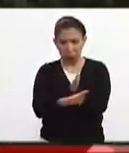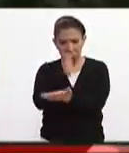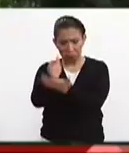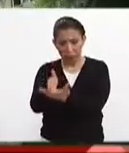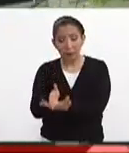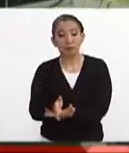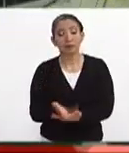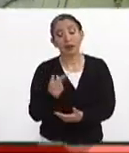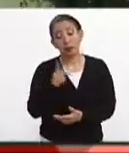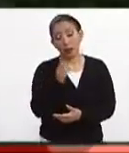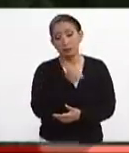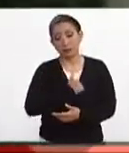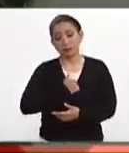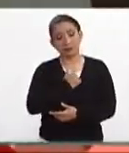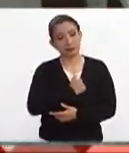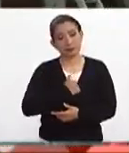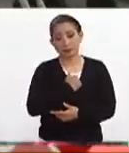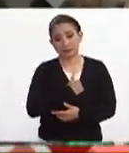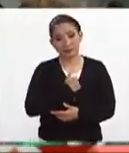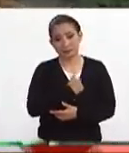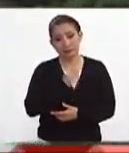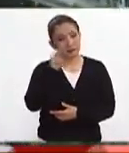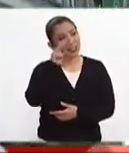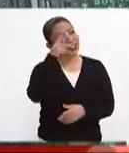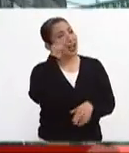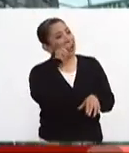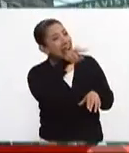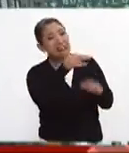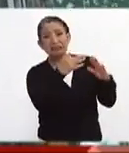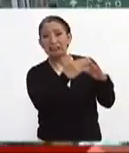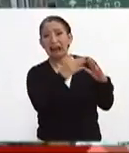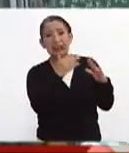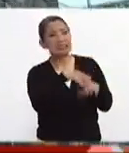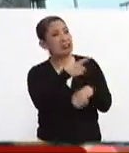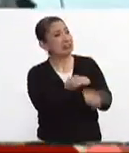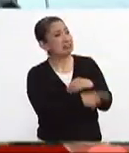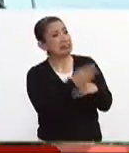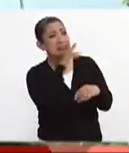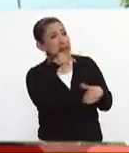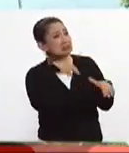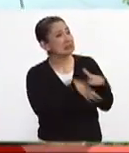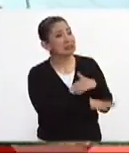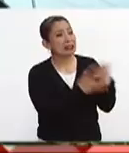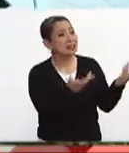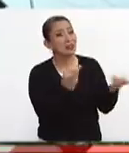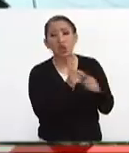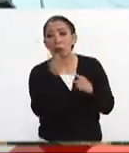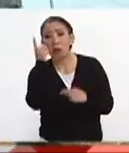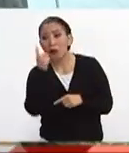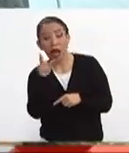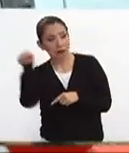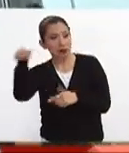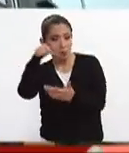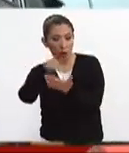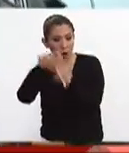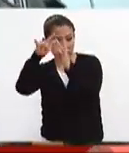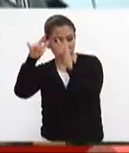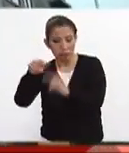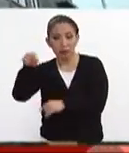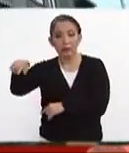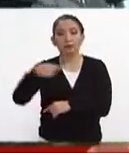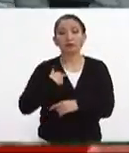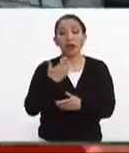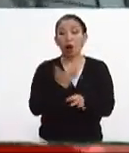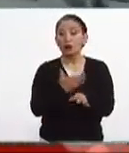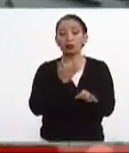que lamentablemente vieron dañados sus domicilios. Bueno, ahorita la parte